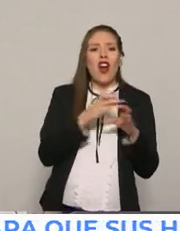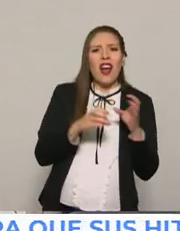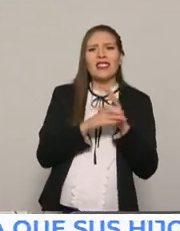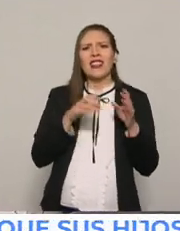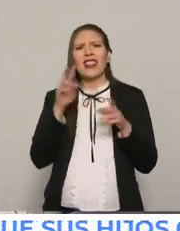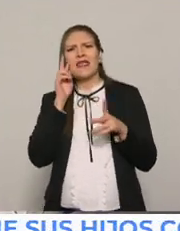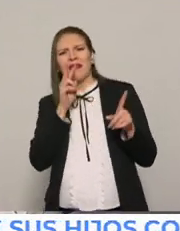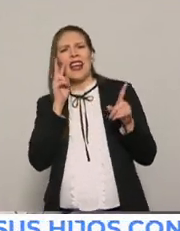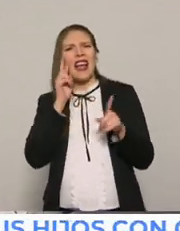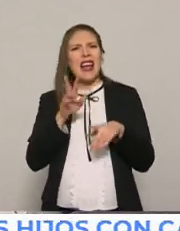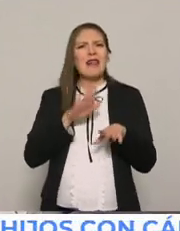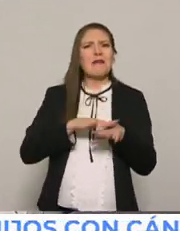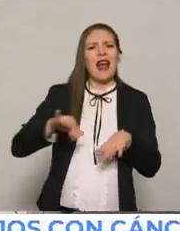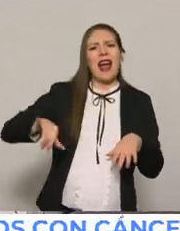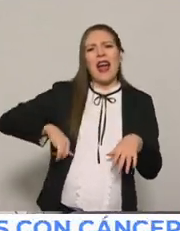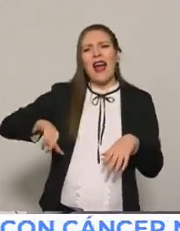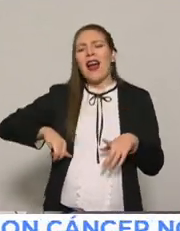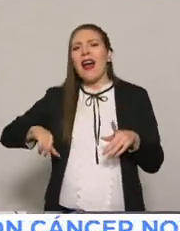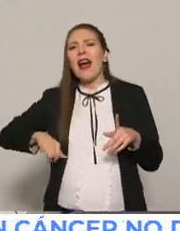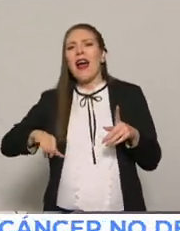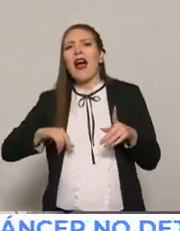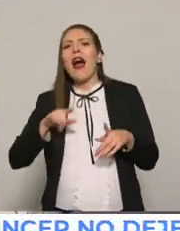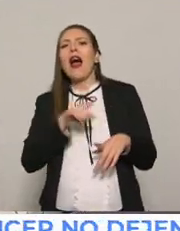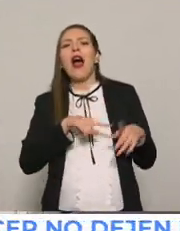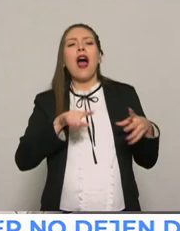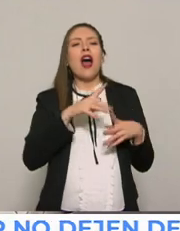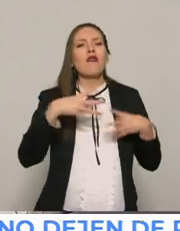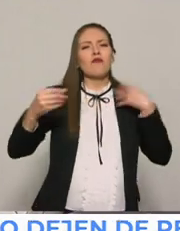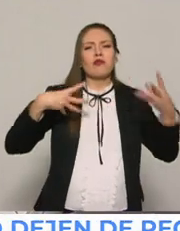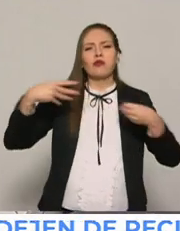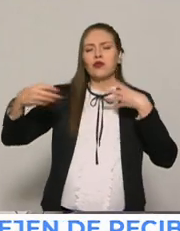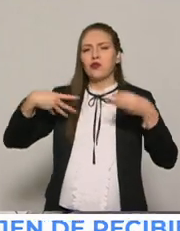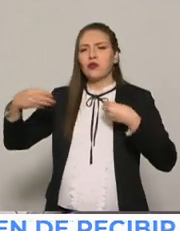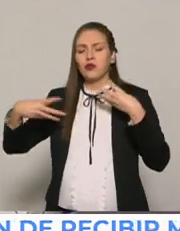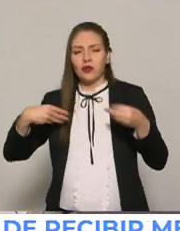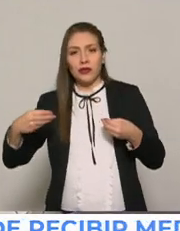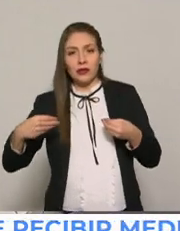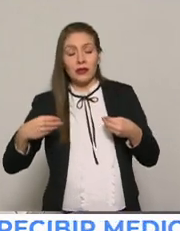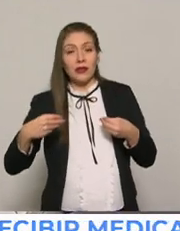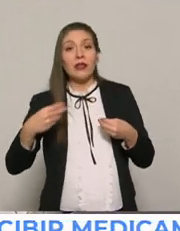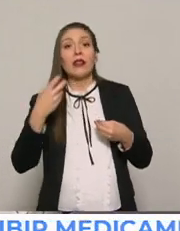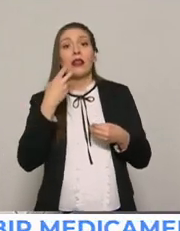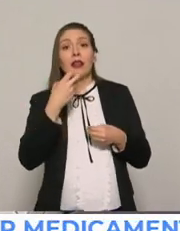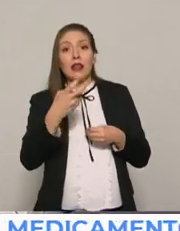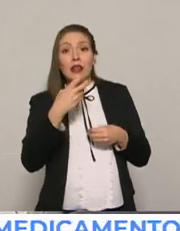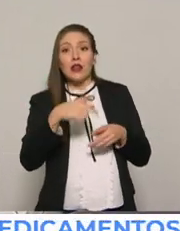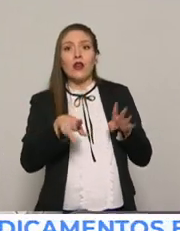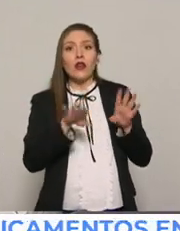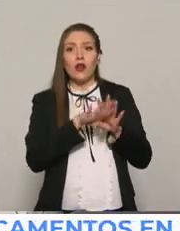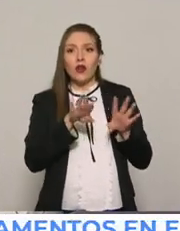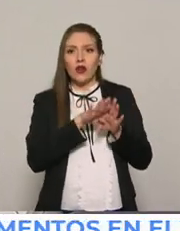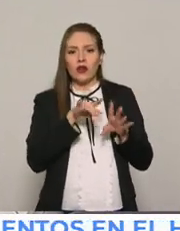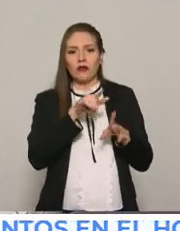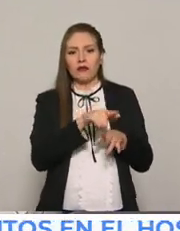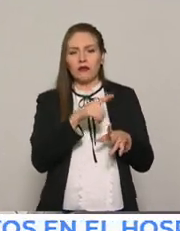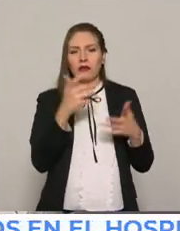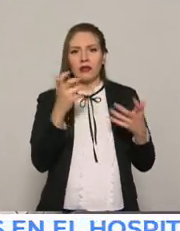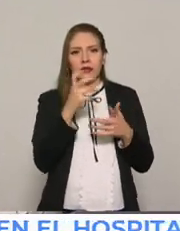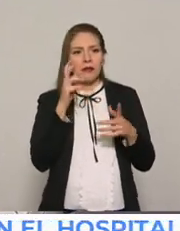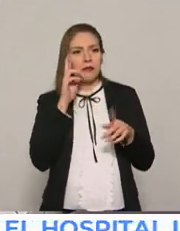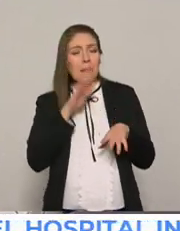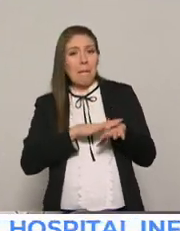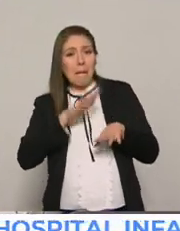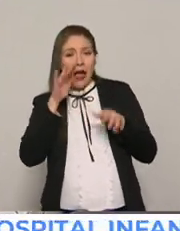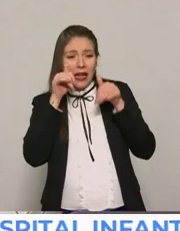es lo que genera más interacción. Entonces, creo que lo que sí ha creado es que sean una plataforma de mayor visibilización, y por lo